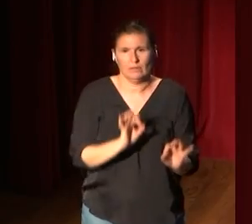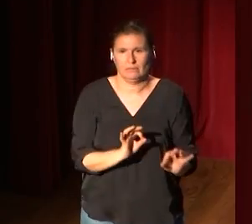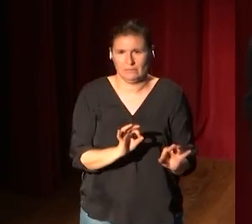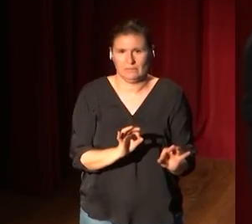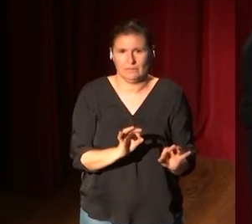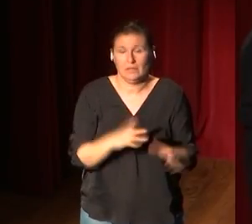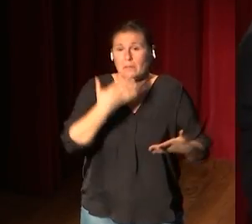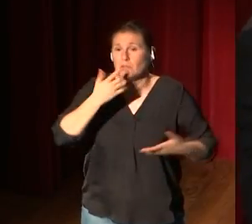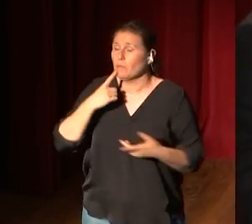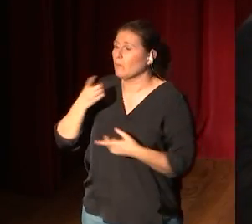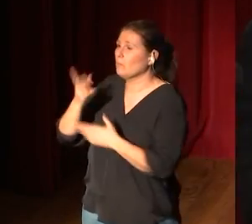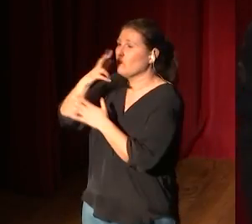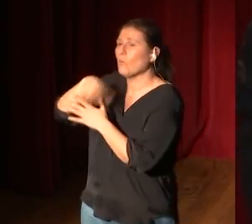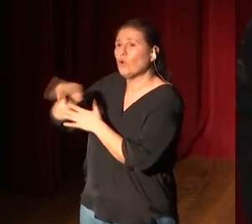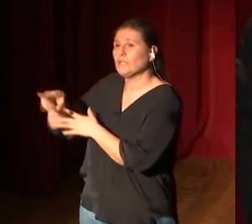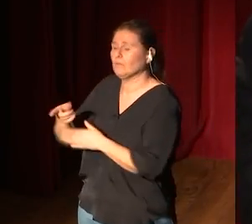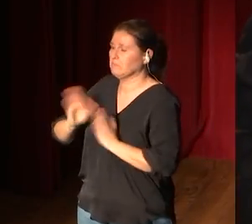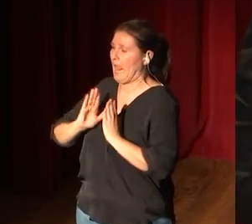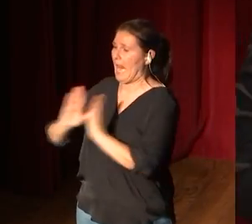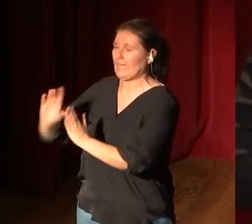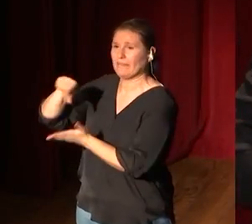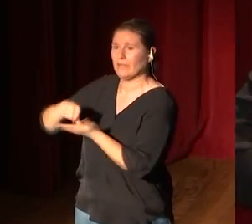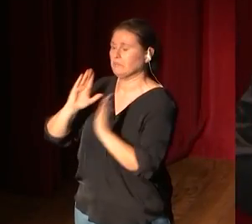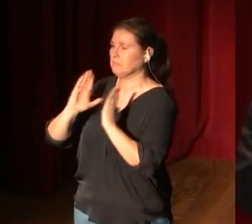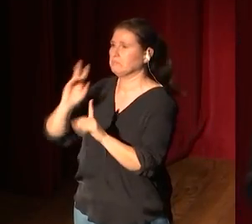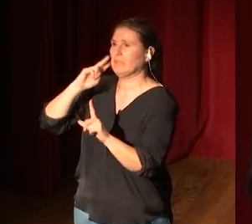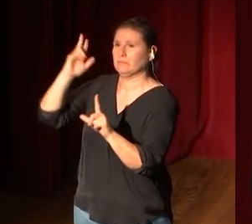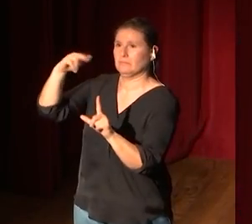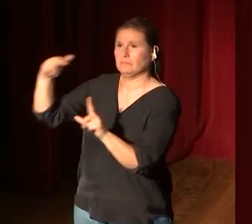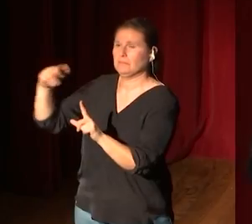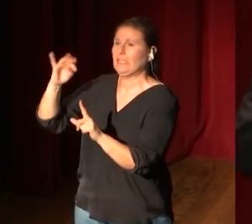que si vas por la Galicia Central y ves Tintoretto. Perdón.